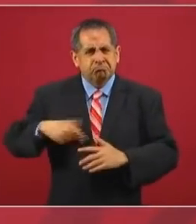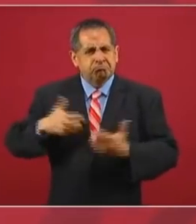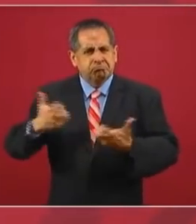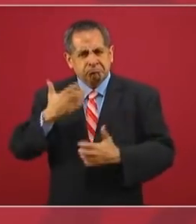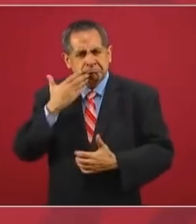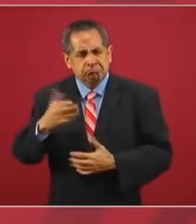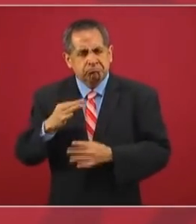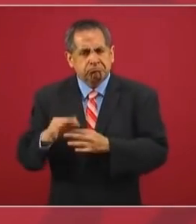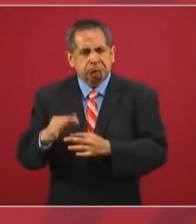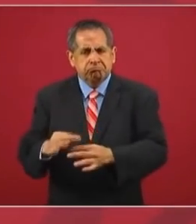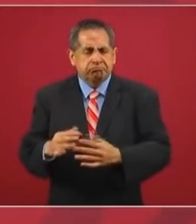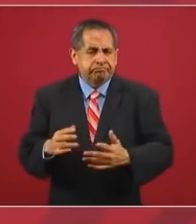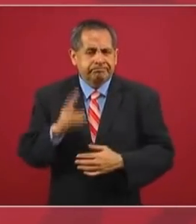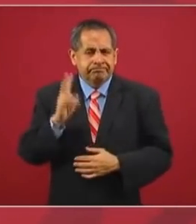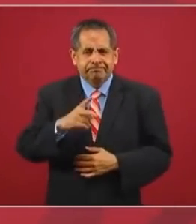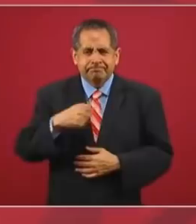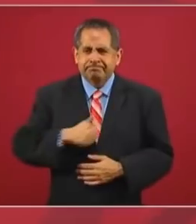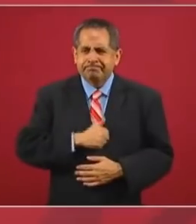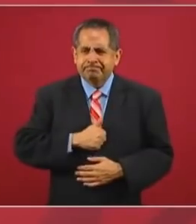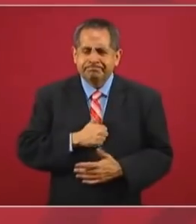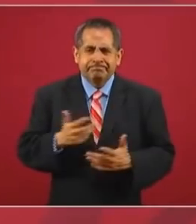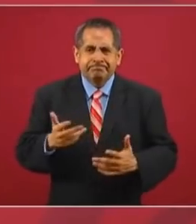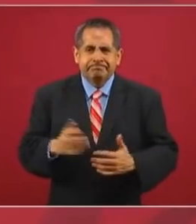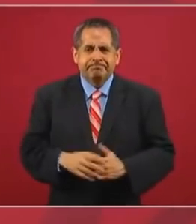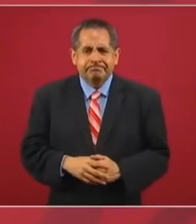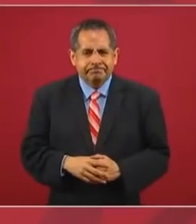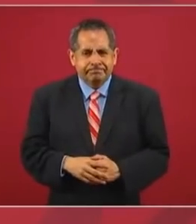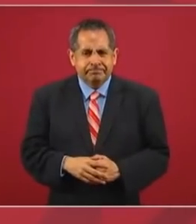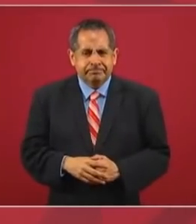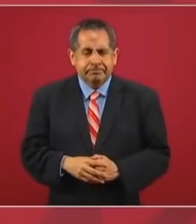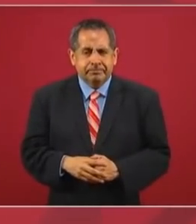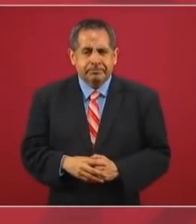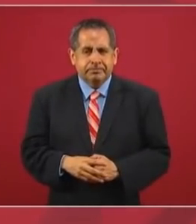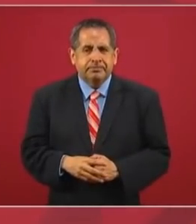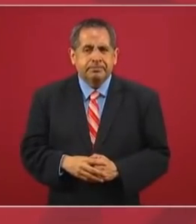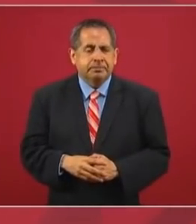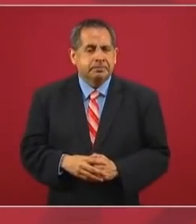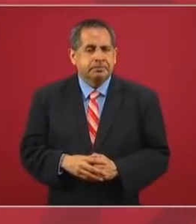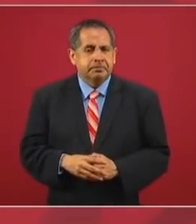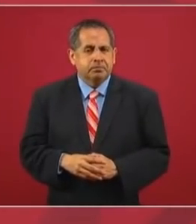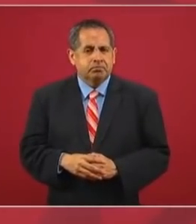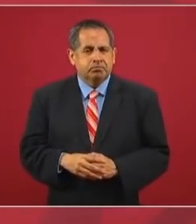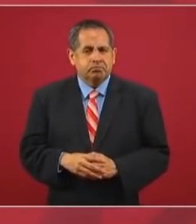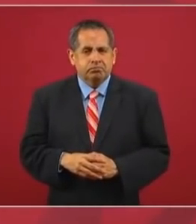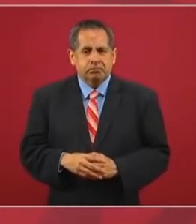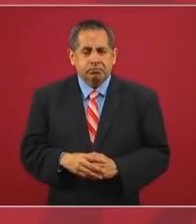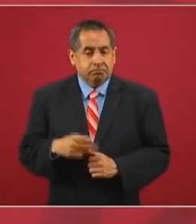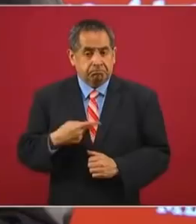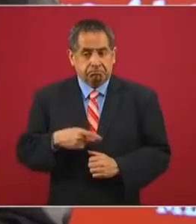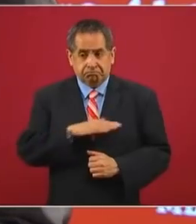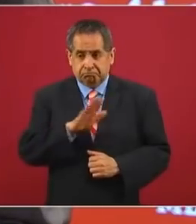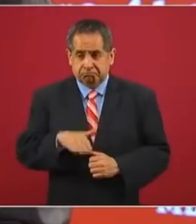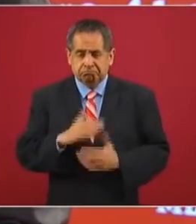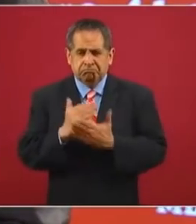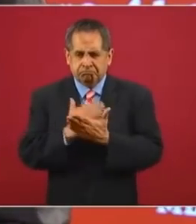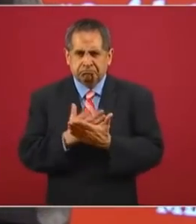se ha logrado disminuir el número de fallecimientos, se han